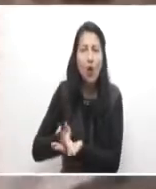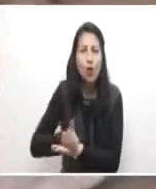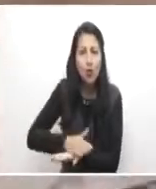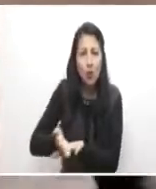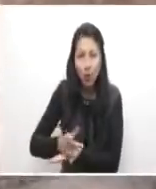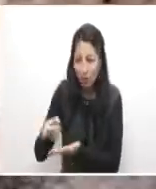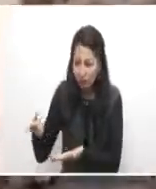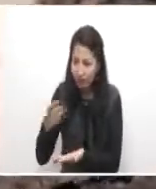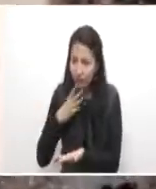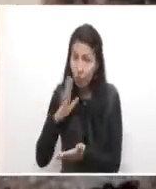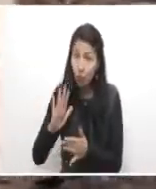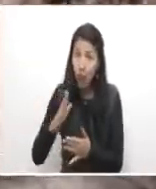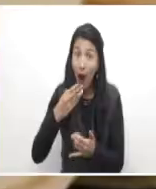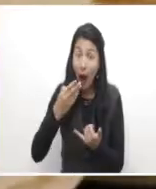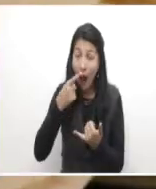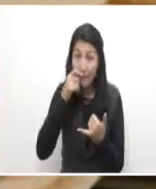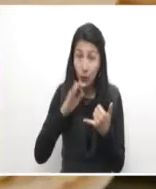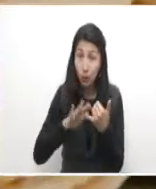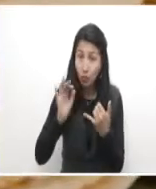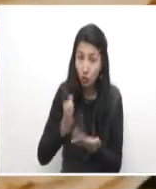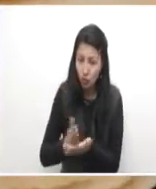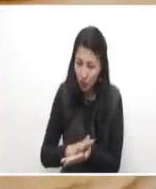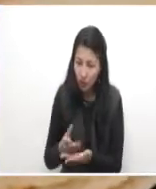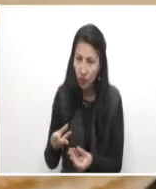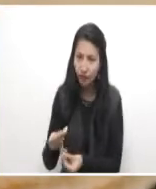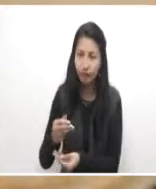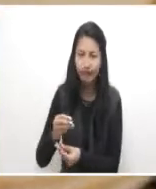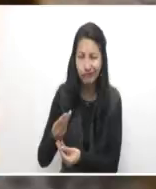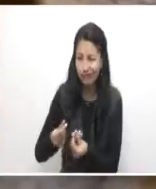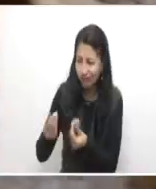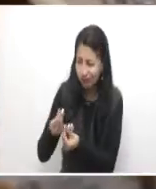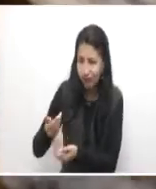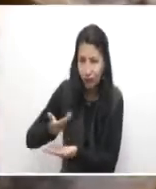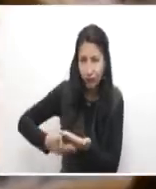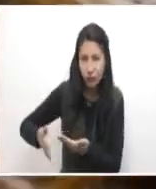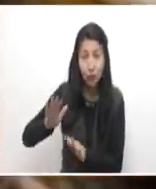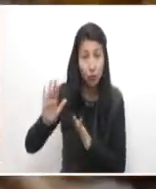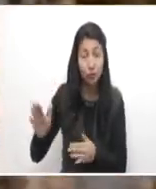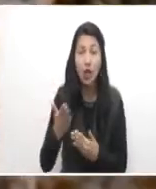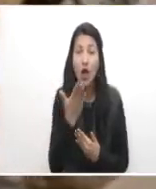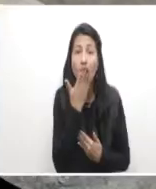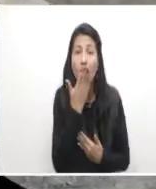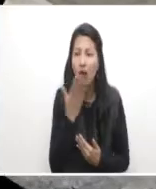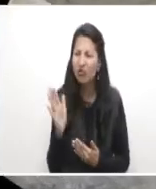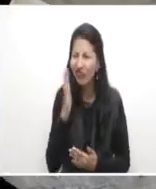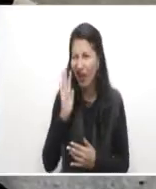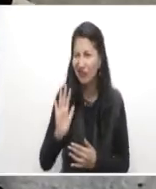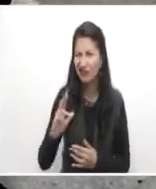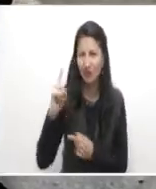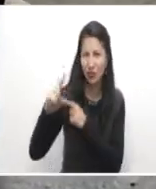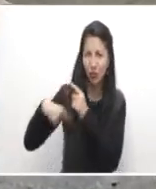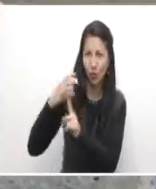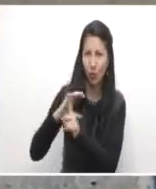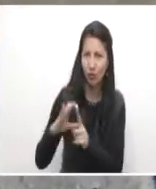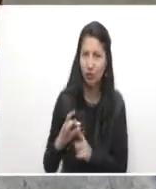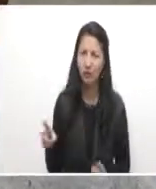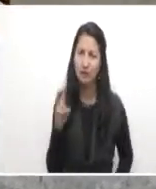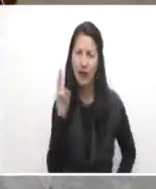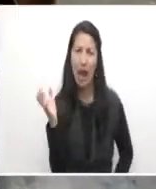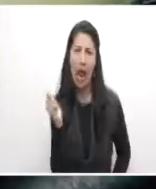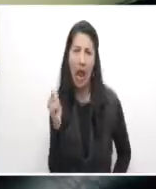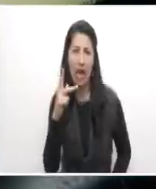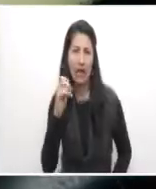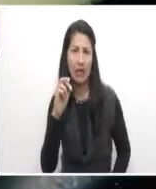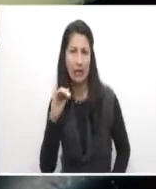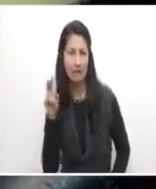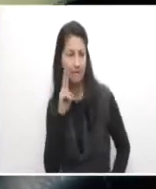crece en la región amazónica y tradicionalmente es consumido por las comunidades indígenas en horas de la mañana. Pero Karina vio en este producto una opción